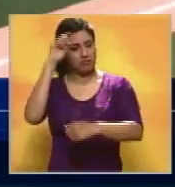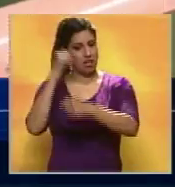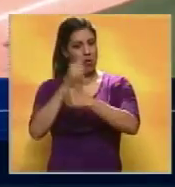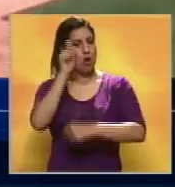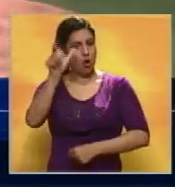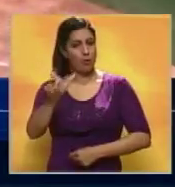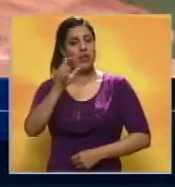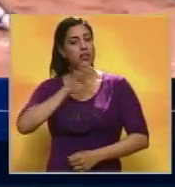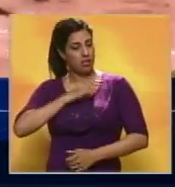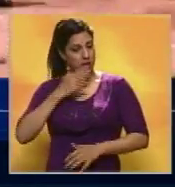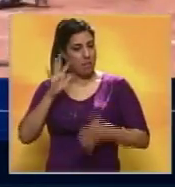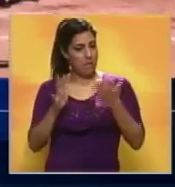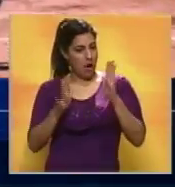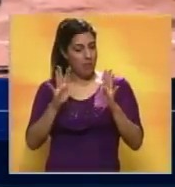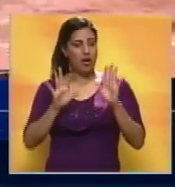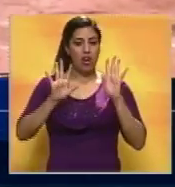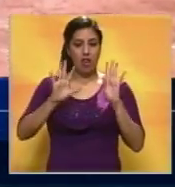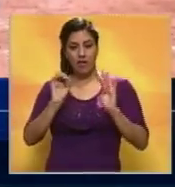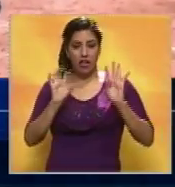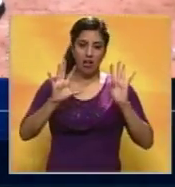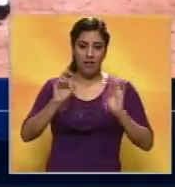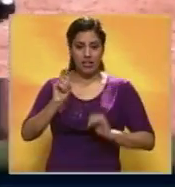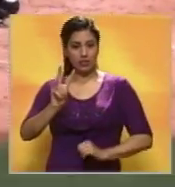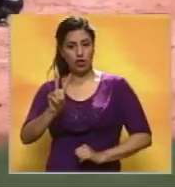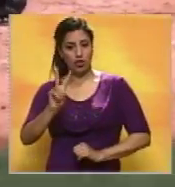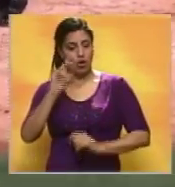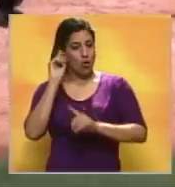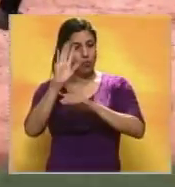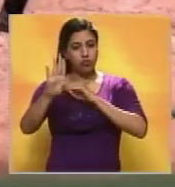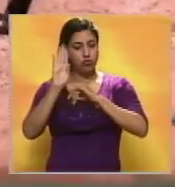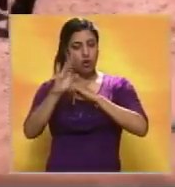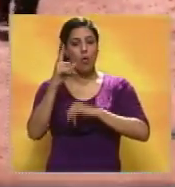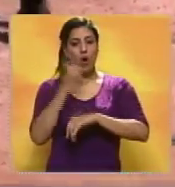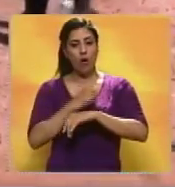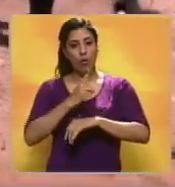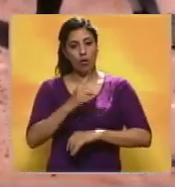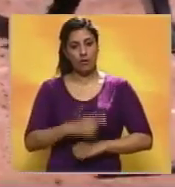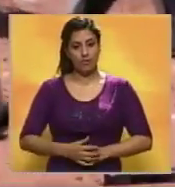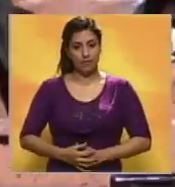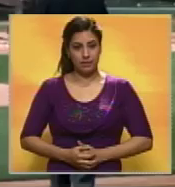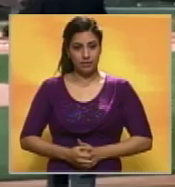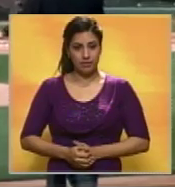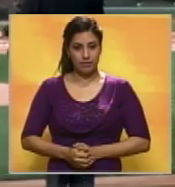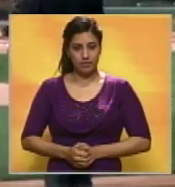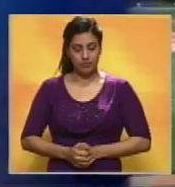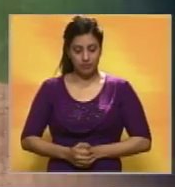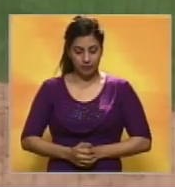de Hernández, quien promedió entre 90 y 92 millas por hora en sus rectas.